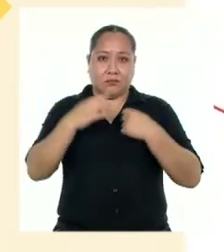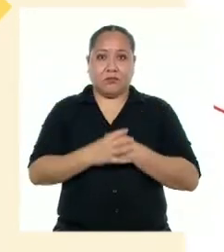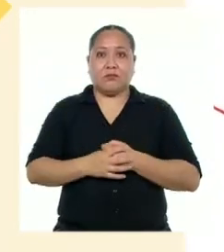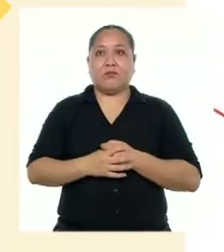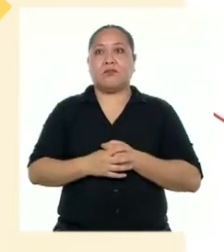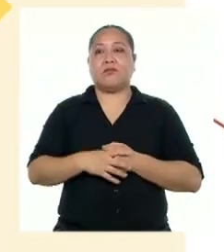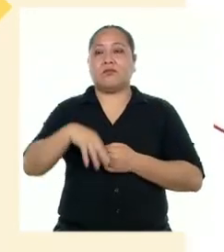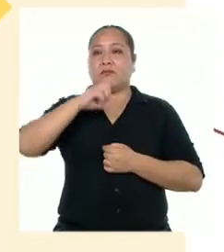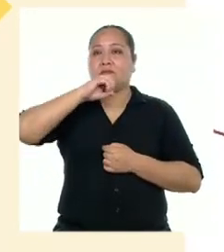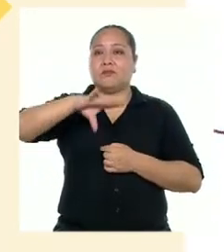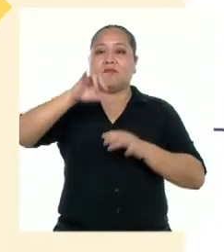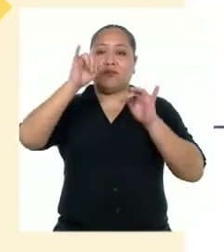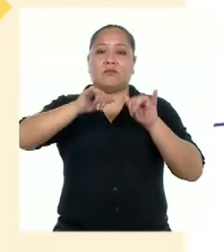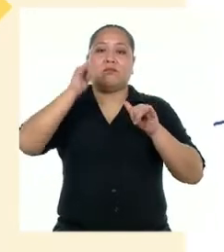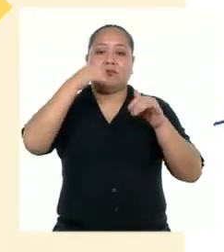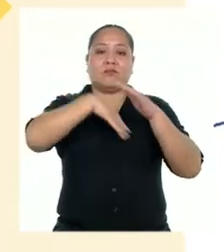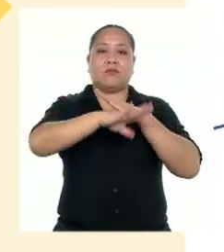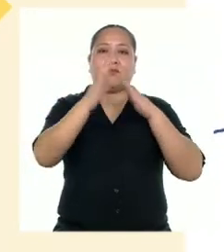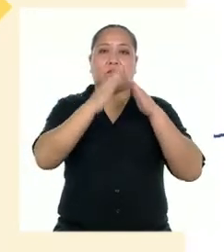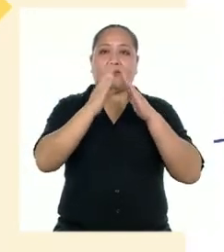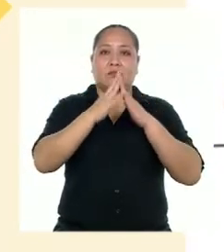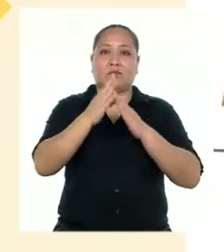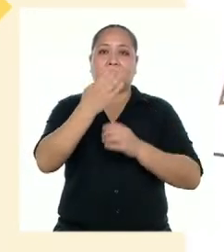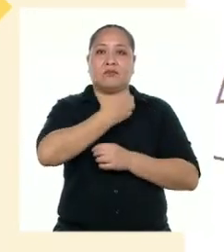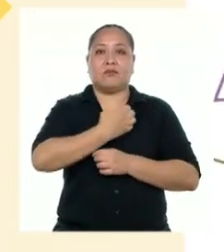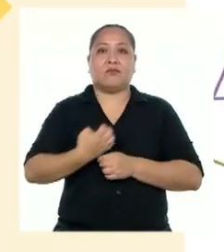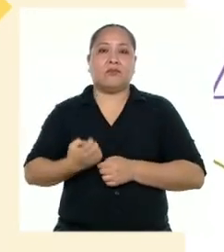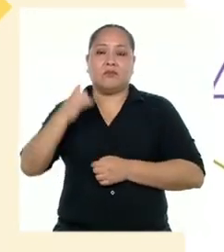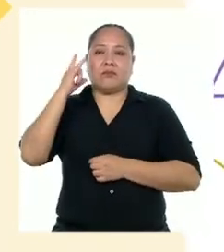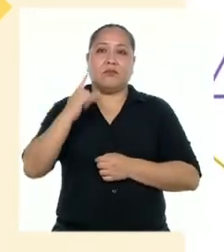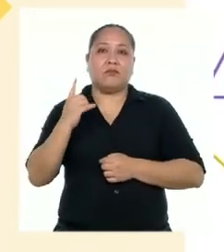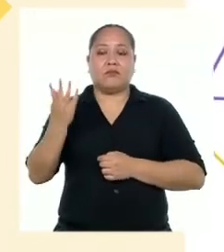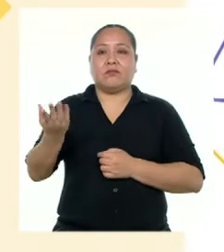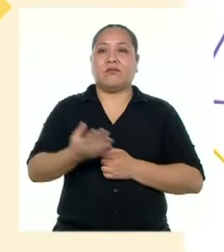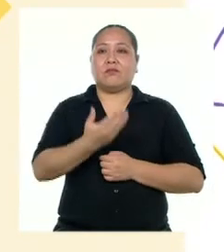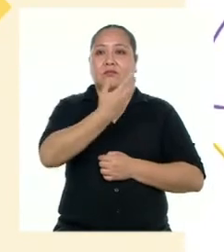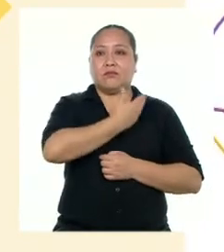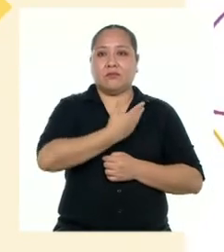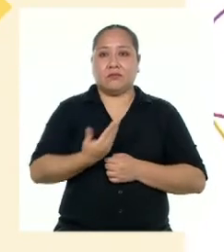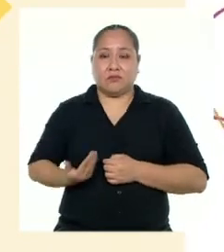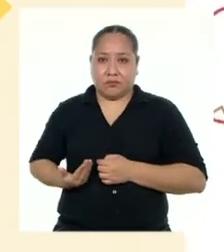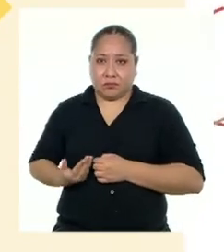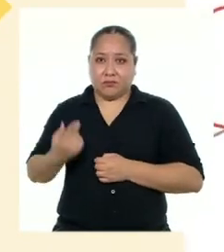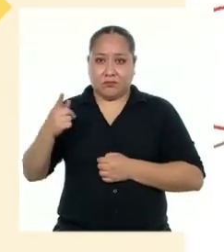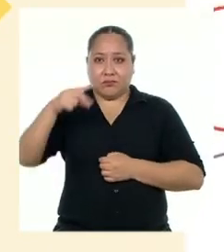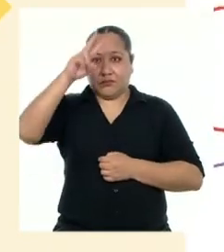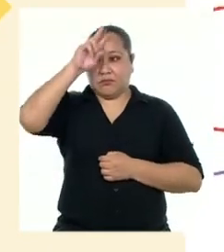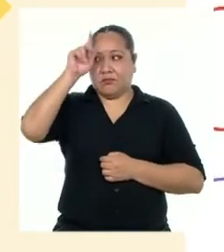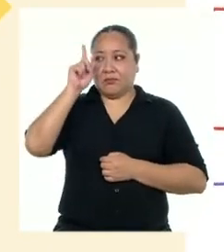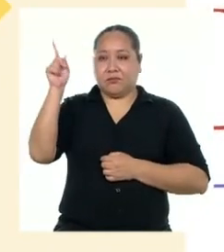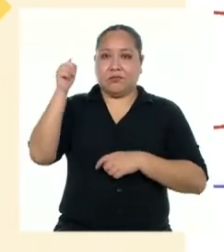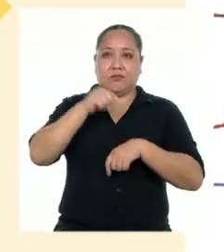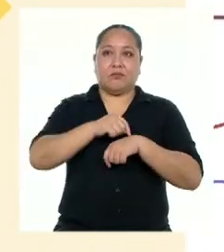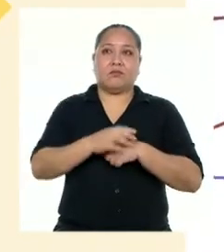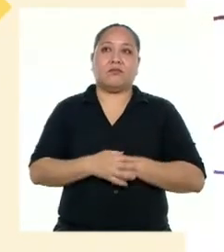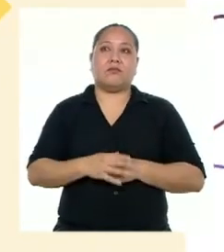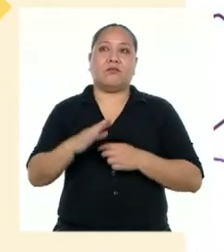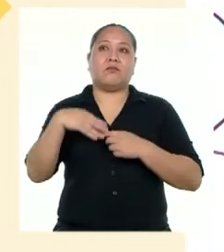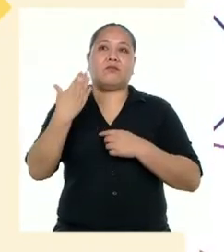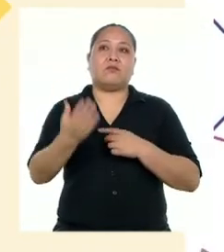declaratoria del estado de emergencia por parte del presidente de la república de aquel entonces. Luego,